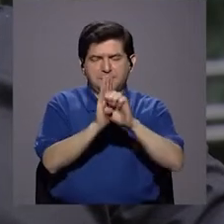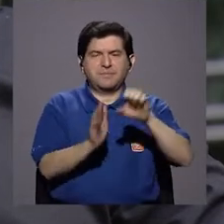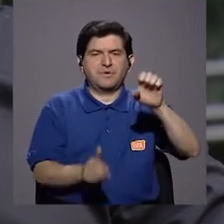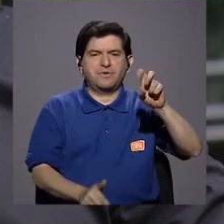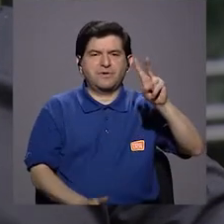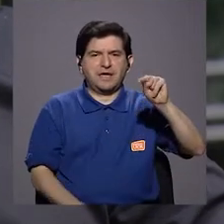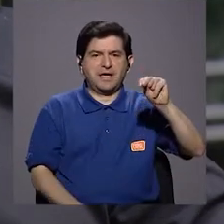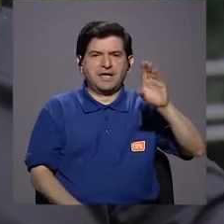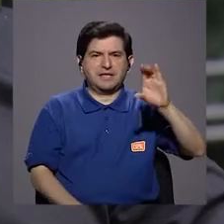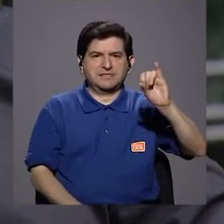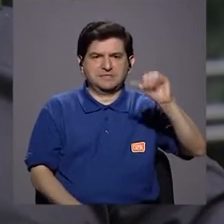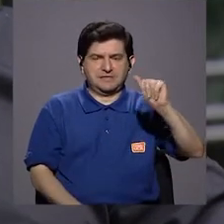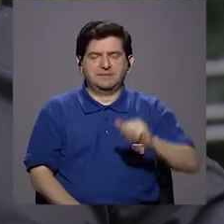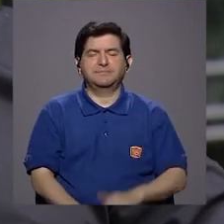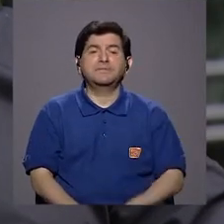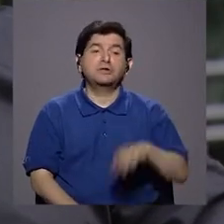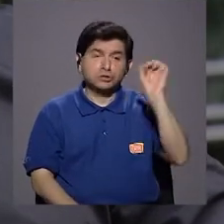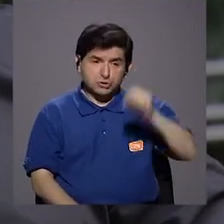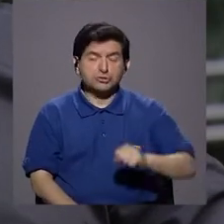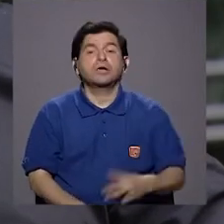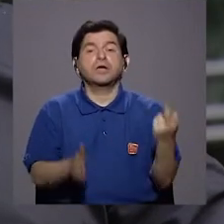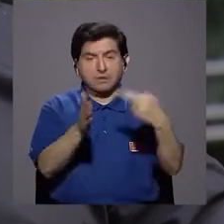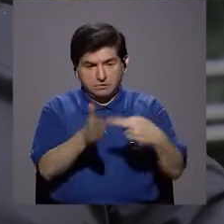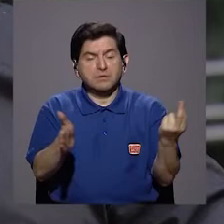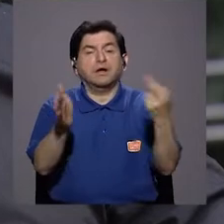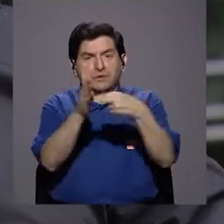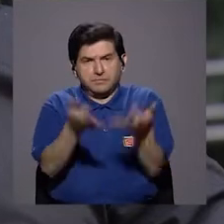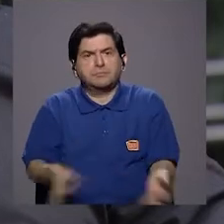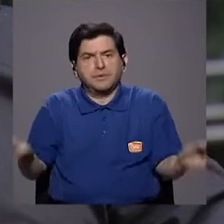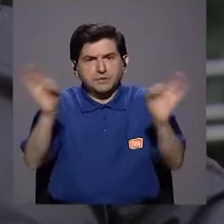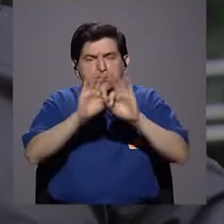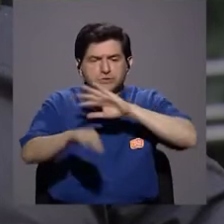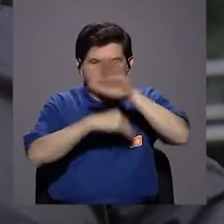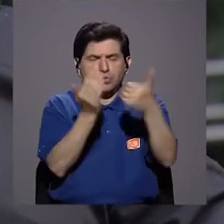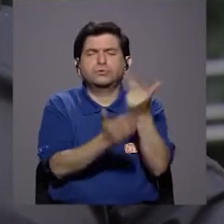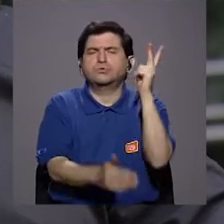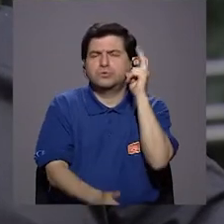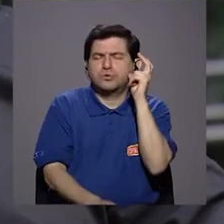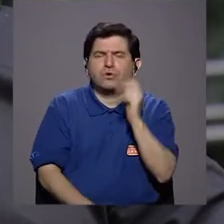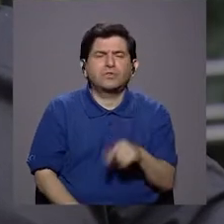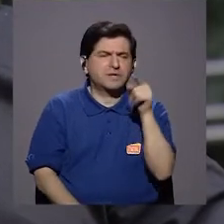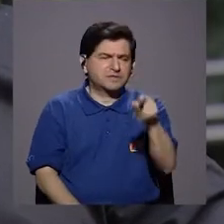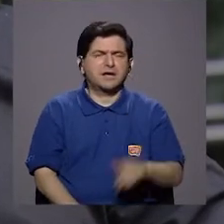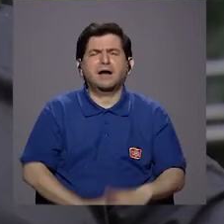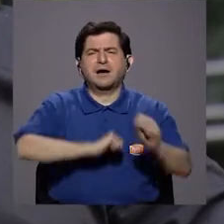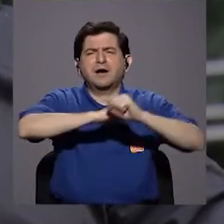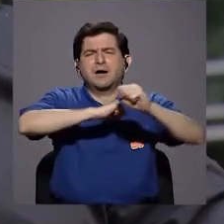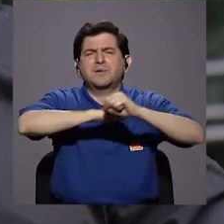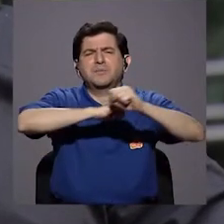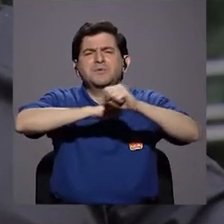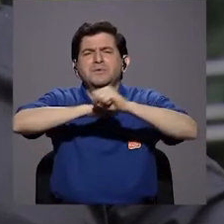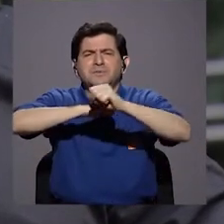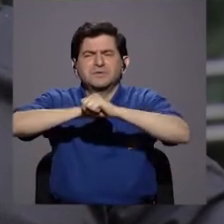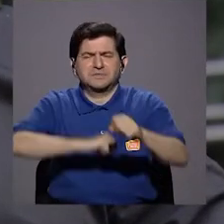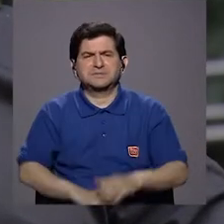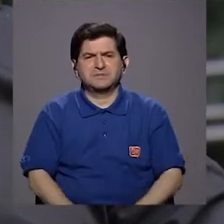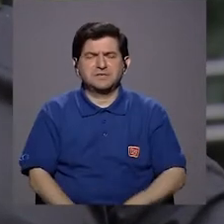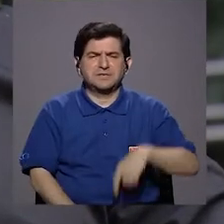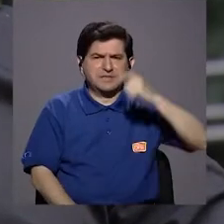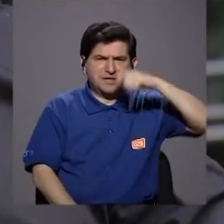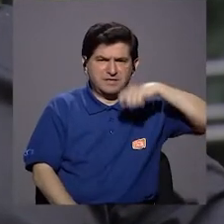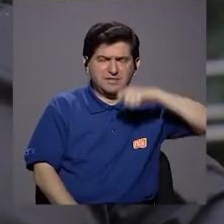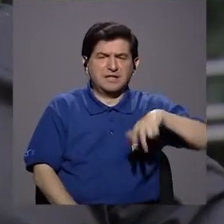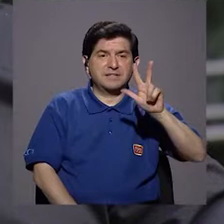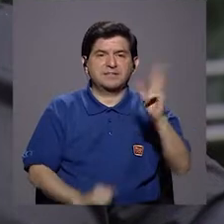encía principalmente. Y sí, la periodicidad. Yo creo que todos hemos escuchado ese anuncio comercial de